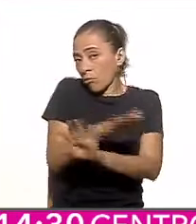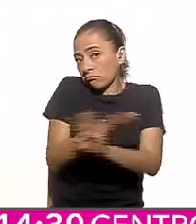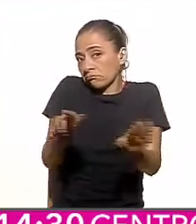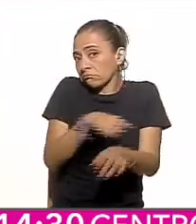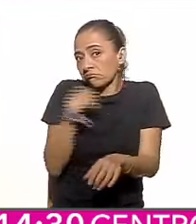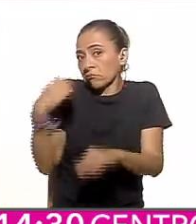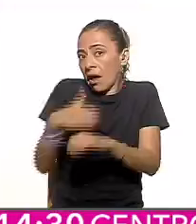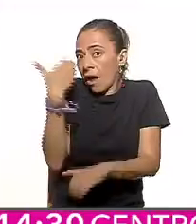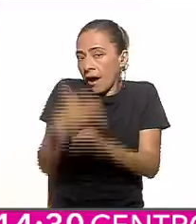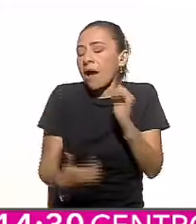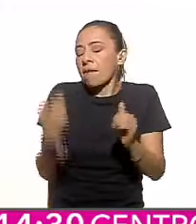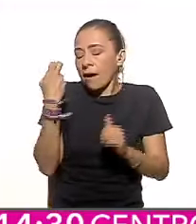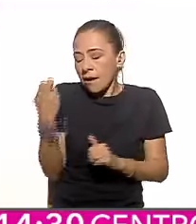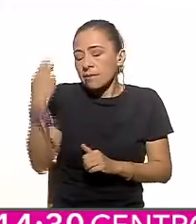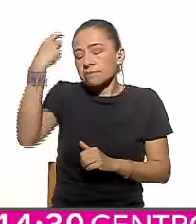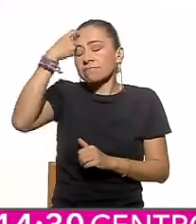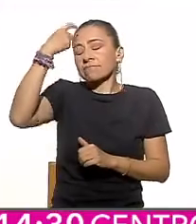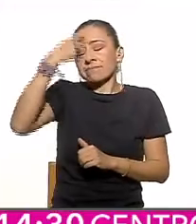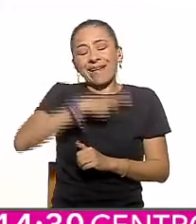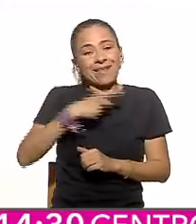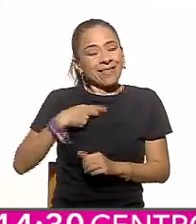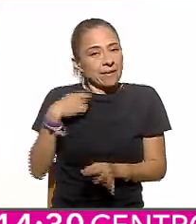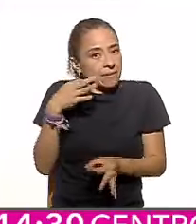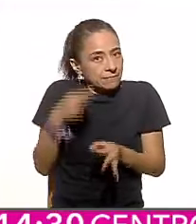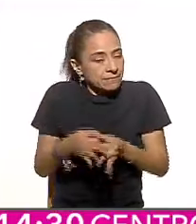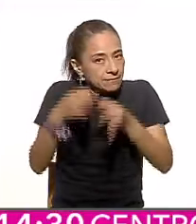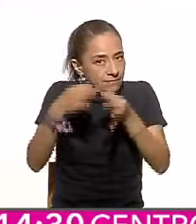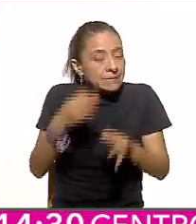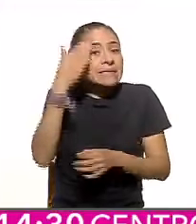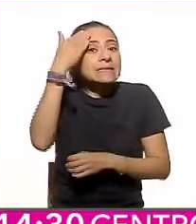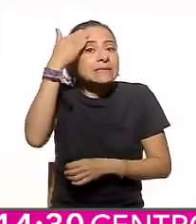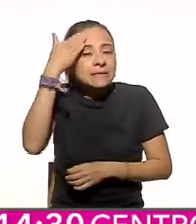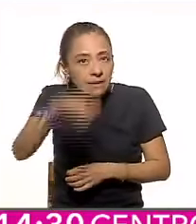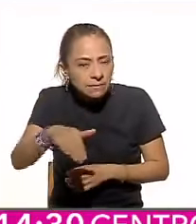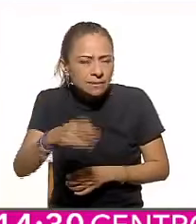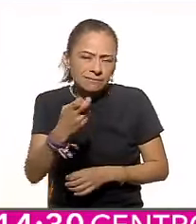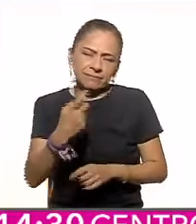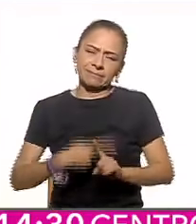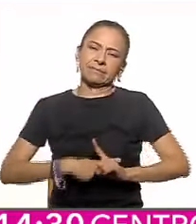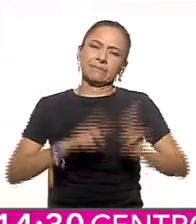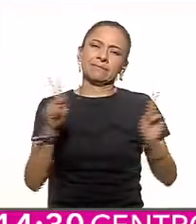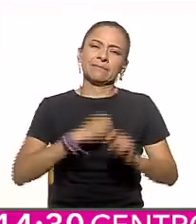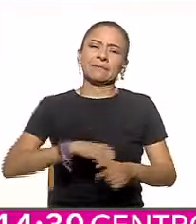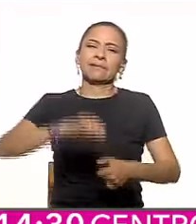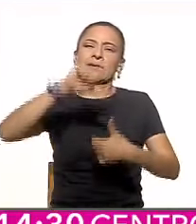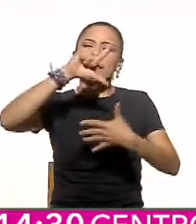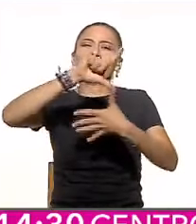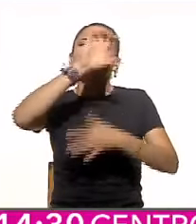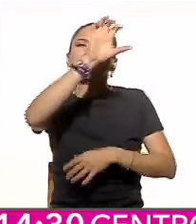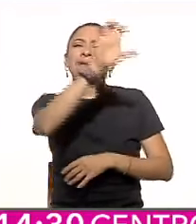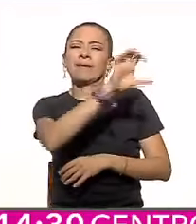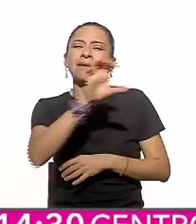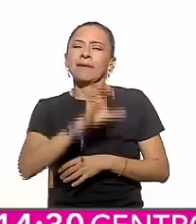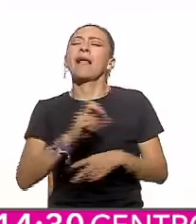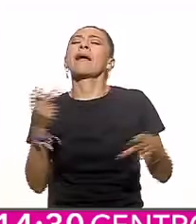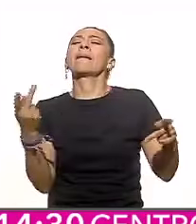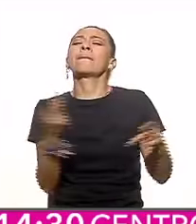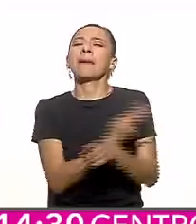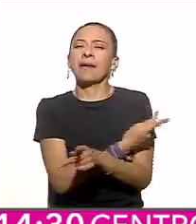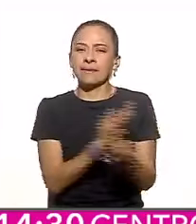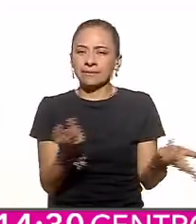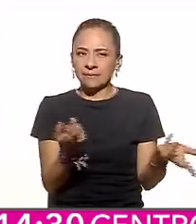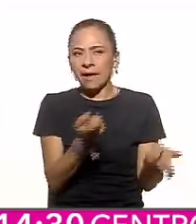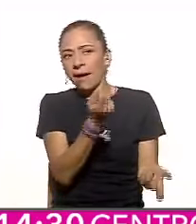no dirige, como suele suceder en América Latina, una vanguardia de esas que a la postre terminan